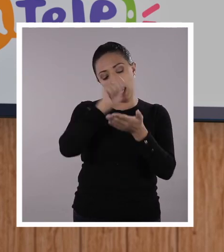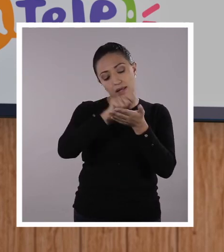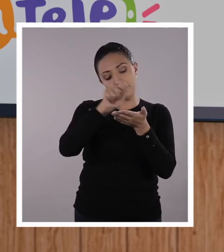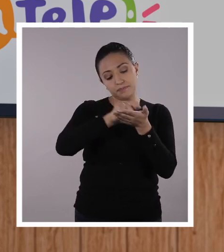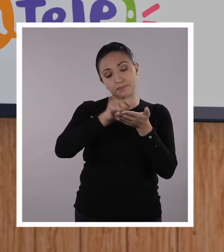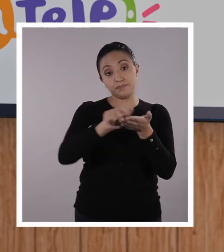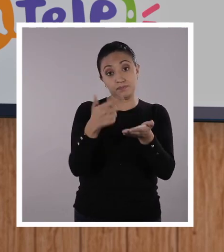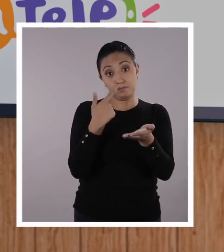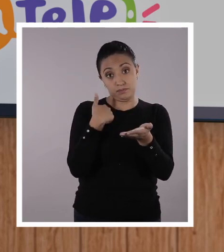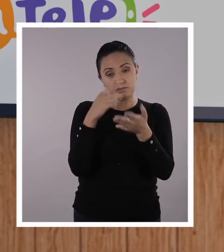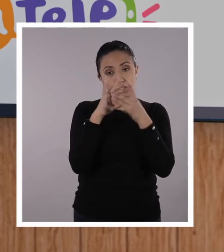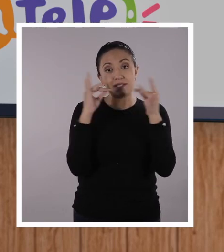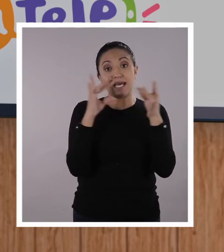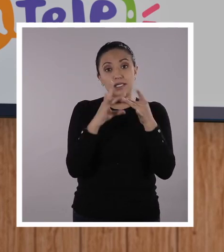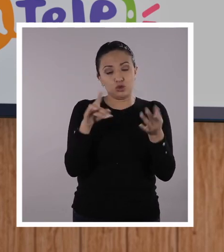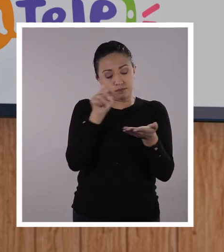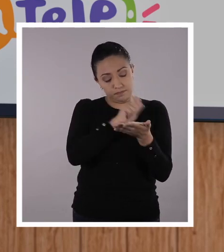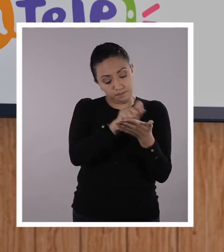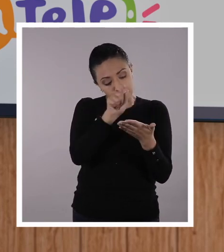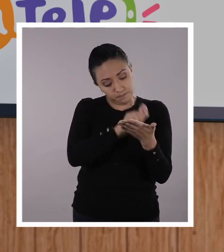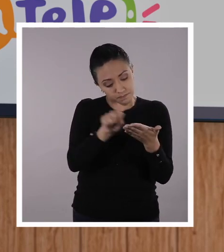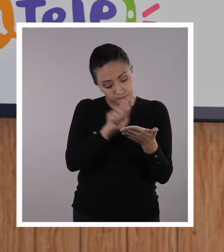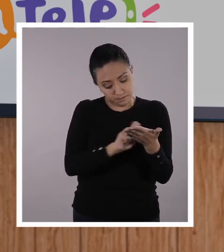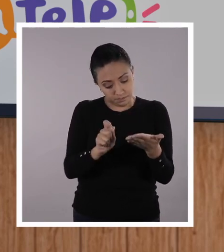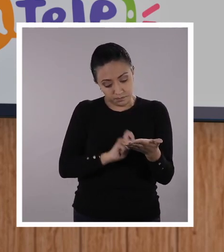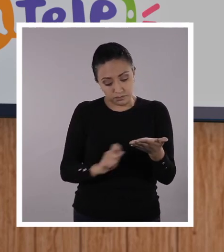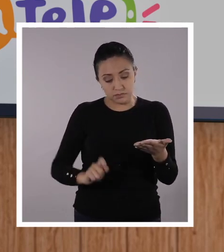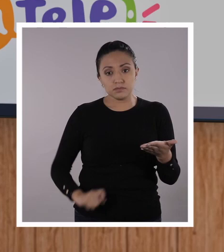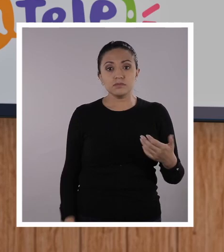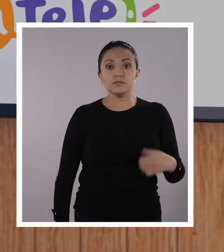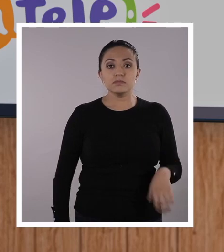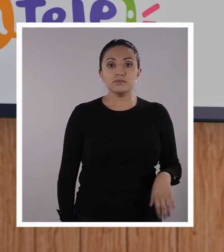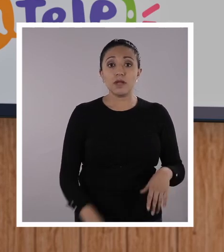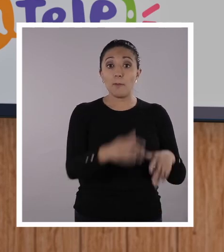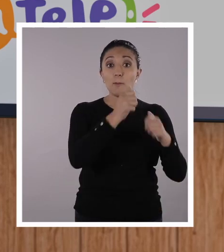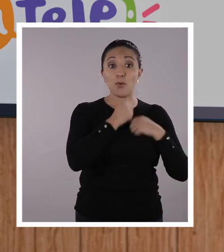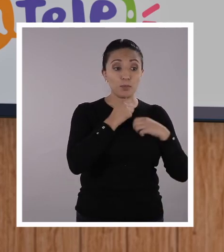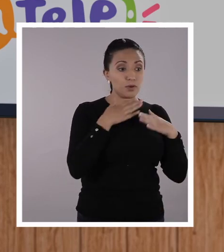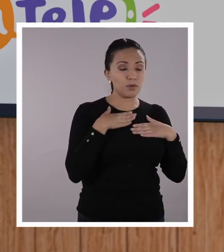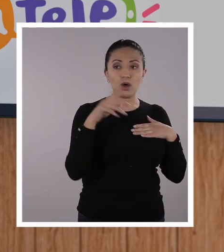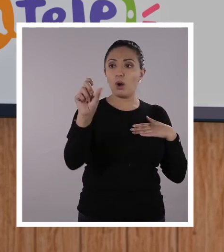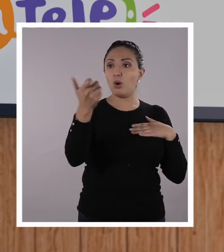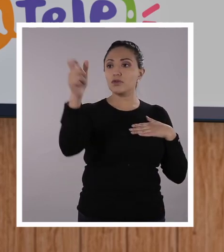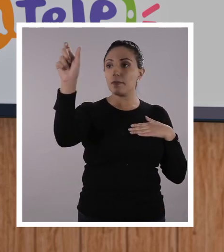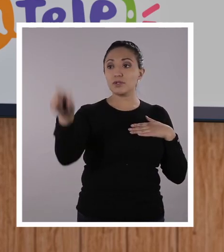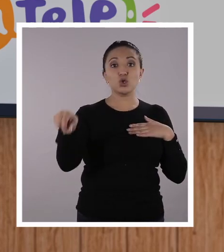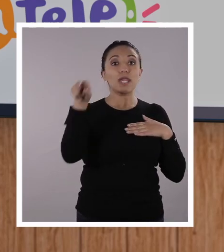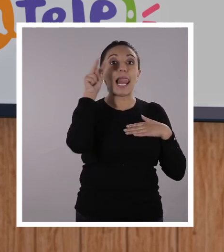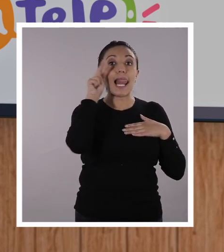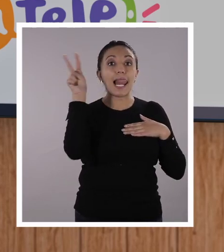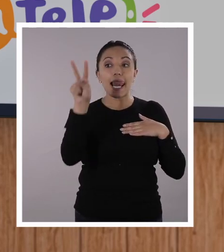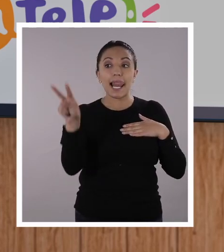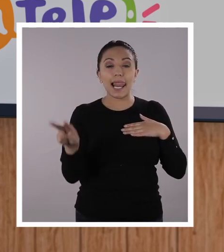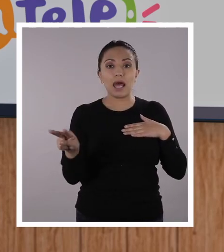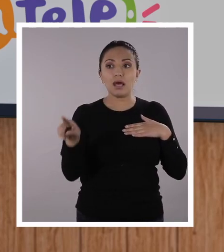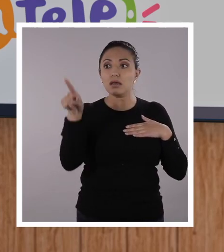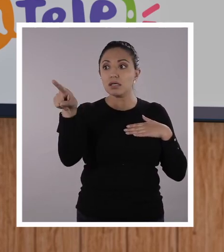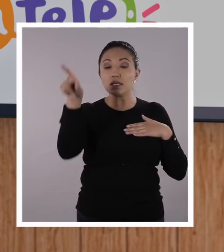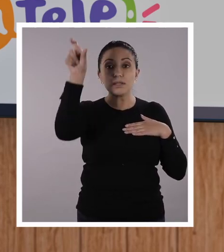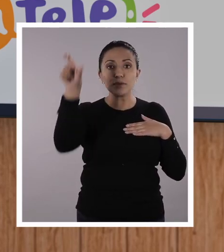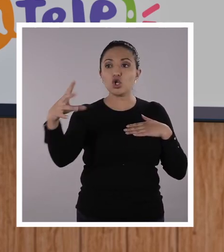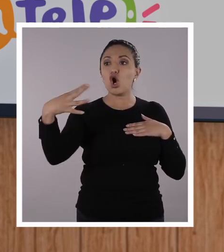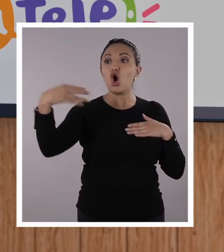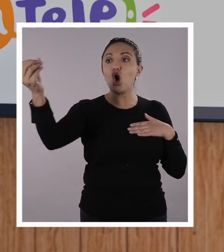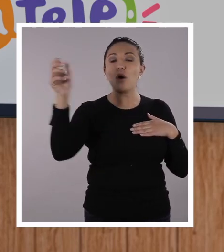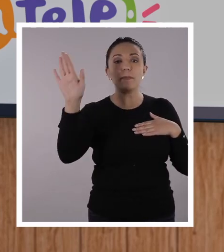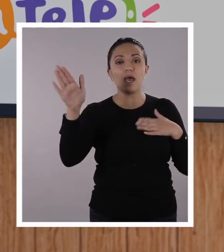texto científico, como nos dijo la Gaby. Que era de ustedes. Y mañana alguien más lo lee. Y ese alguien